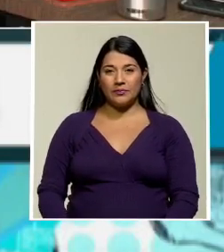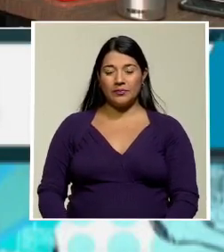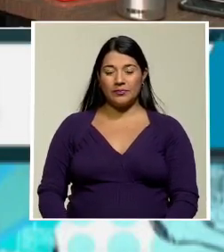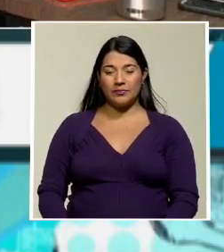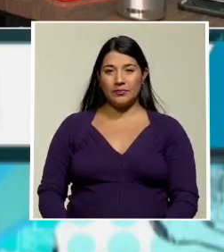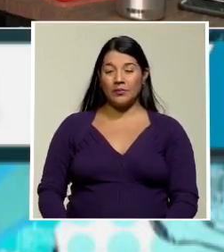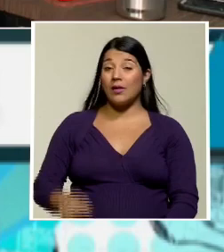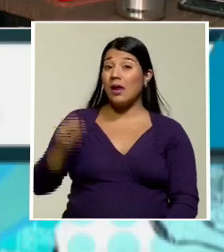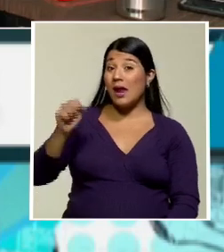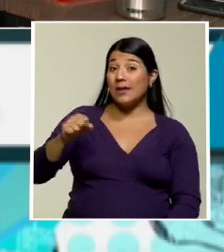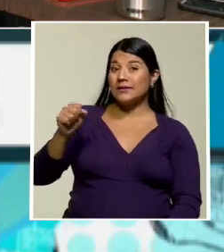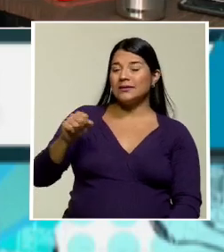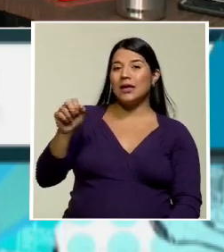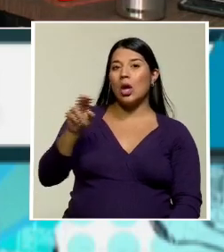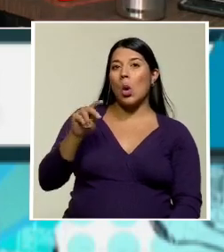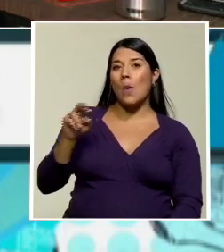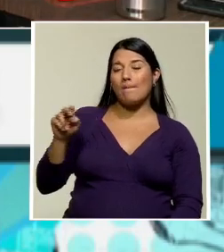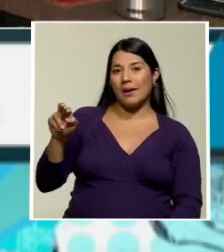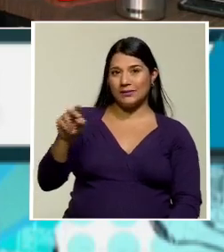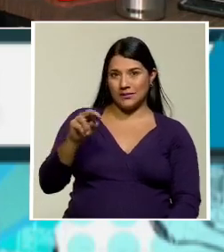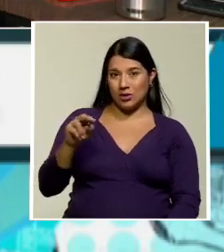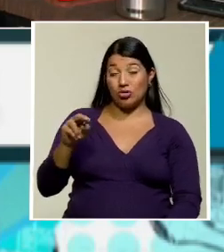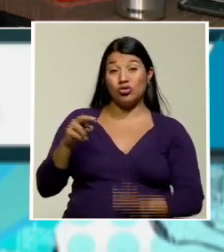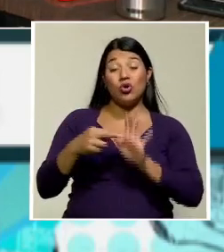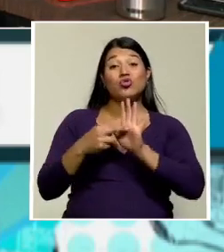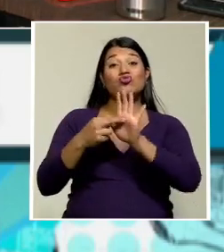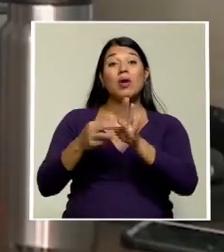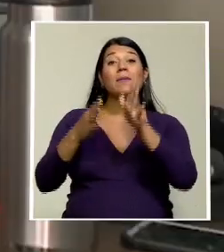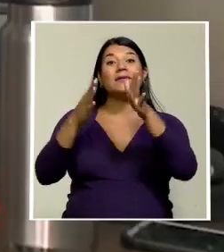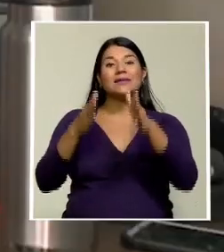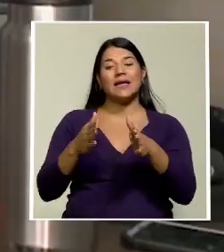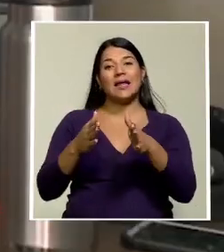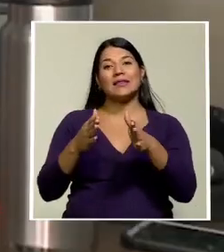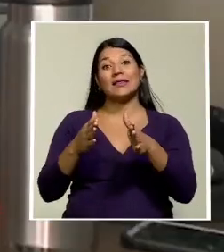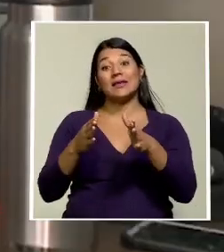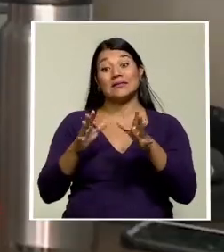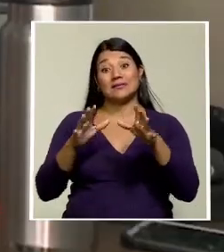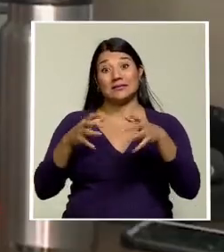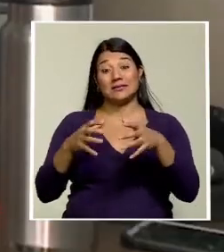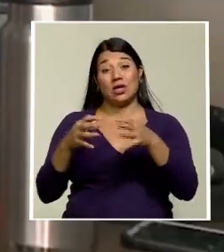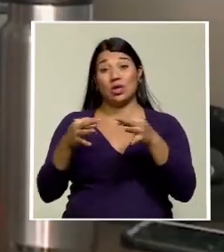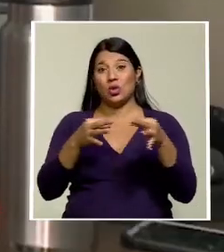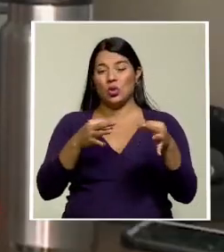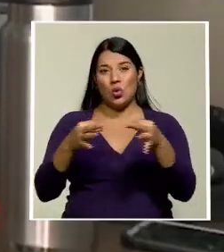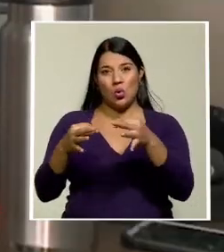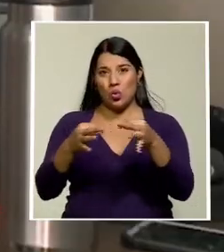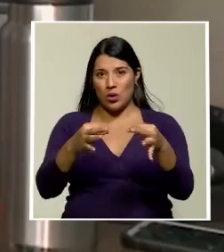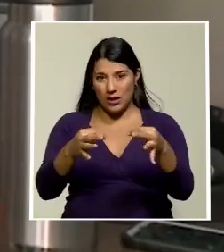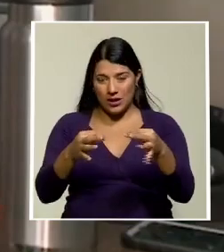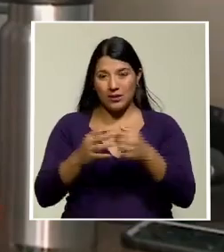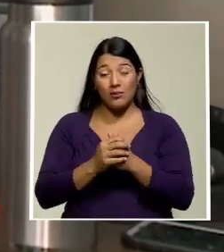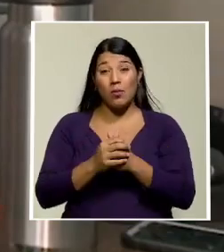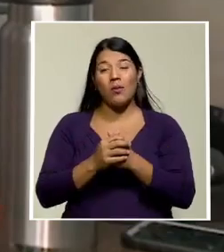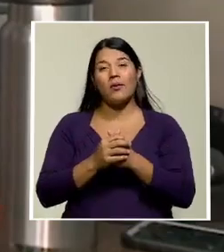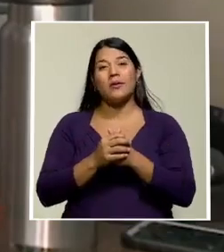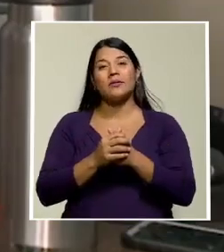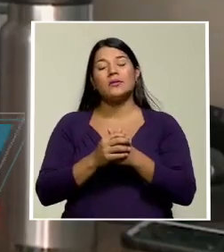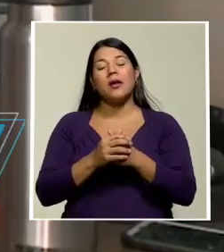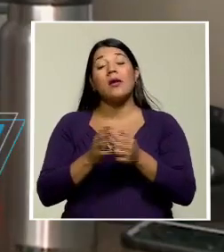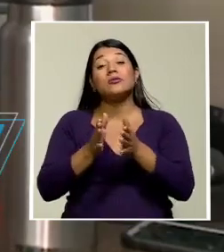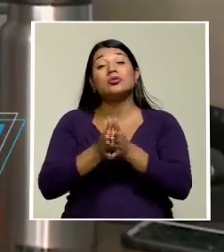Así es, compañeros, representantes de la Cámara Nacional de Turismo increparon al presidente de la República